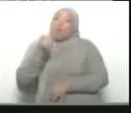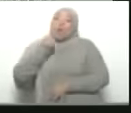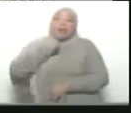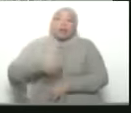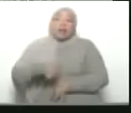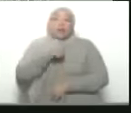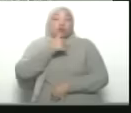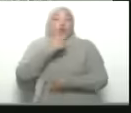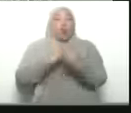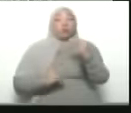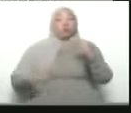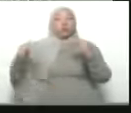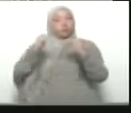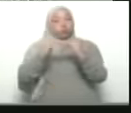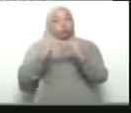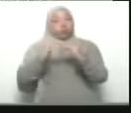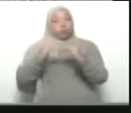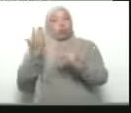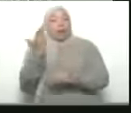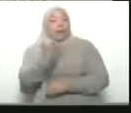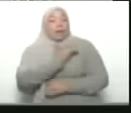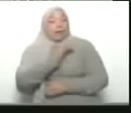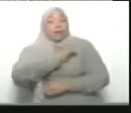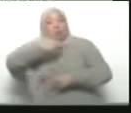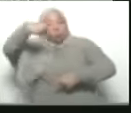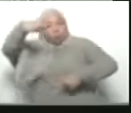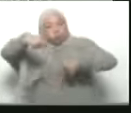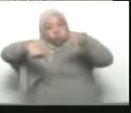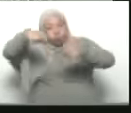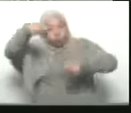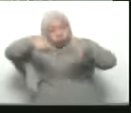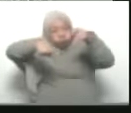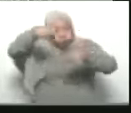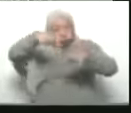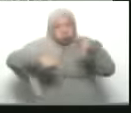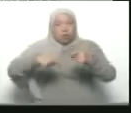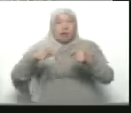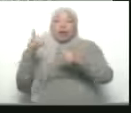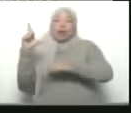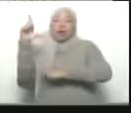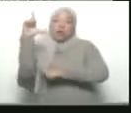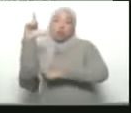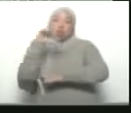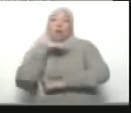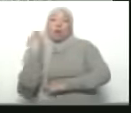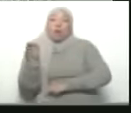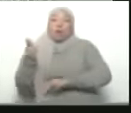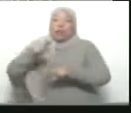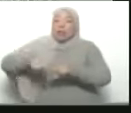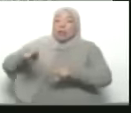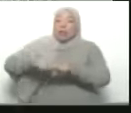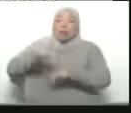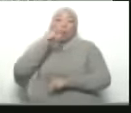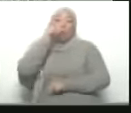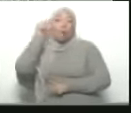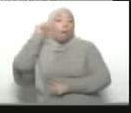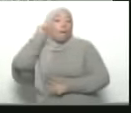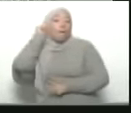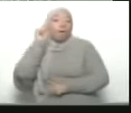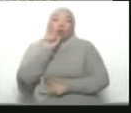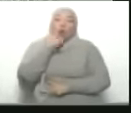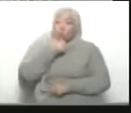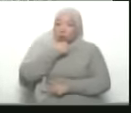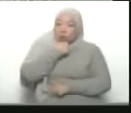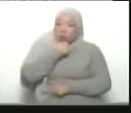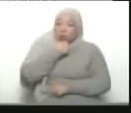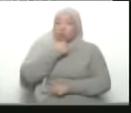la destrucción de Gaza mediante ataques aéreos y terrestres el bombardeo de mezquitas la muerte de niños mujeres ancianos y